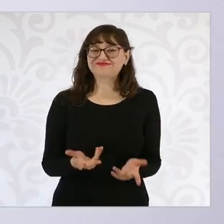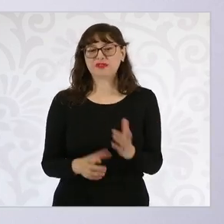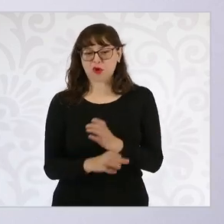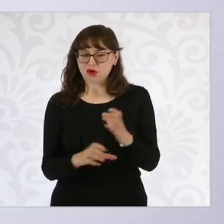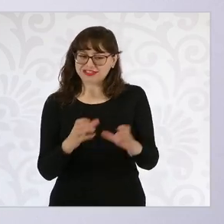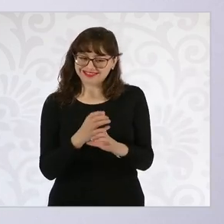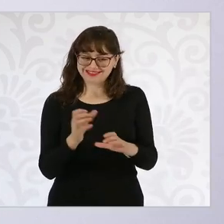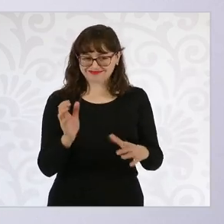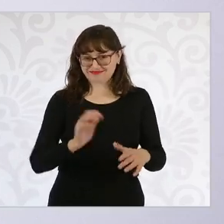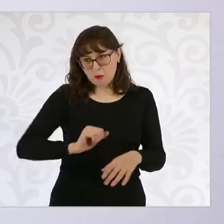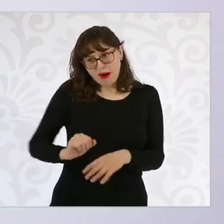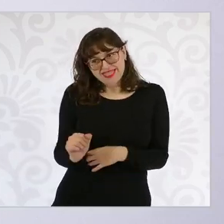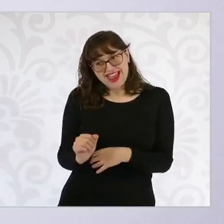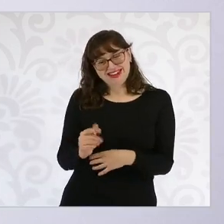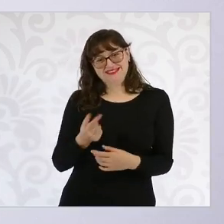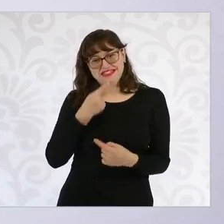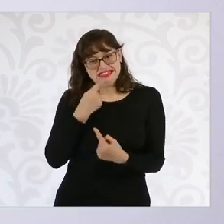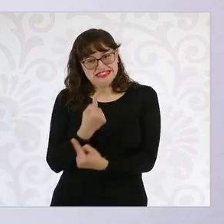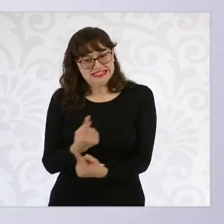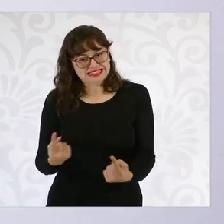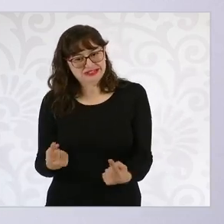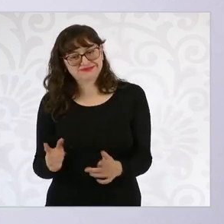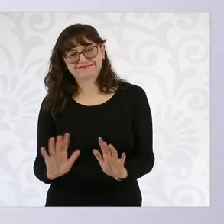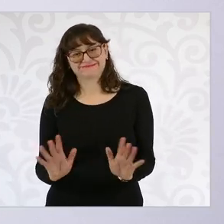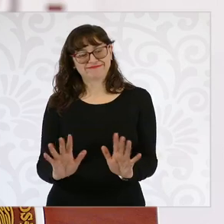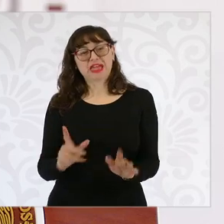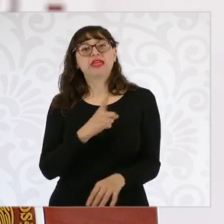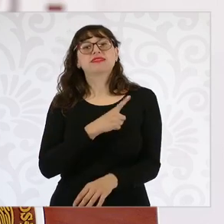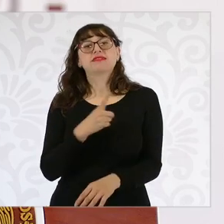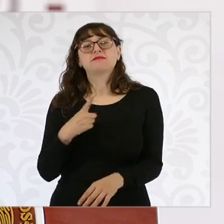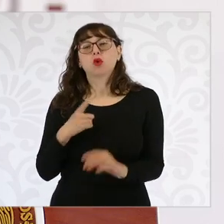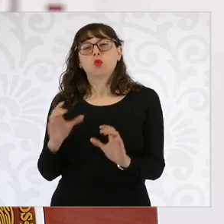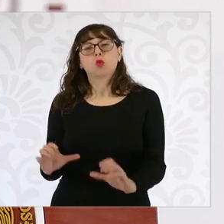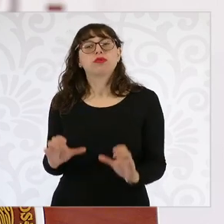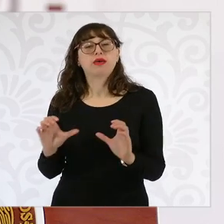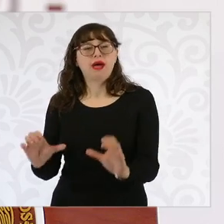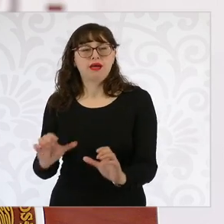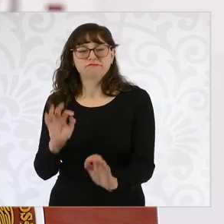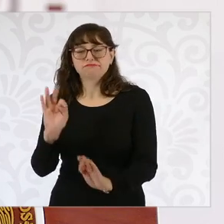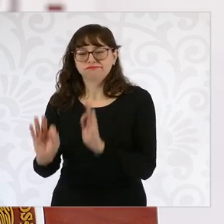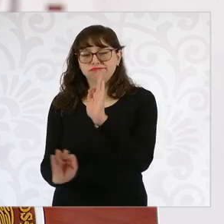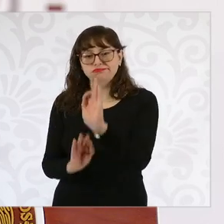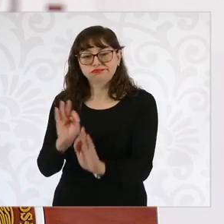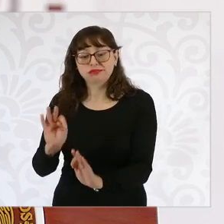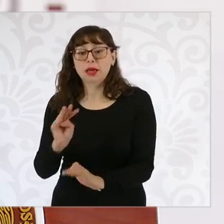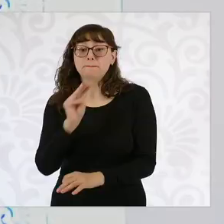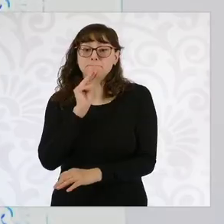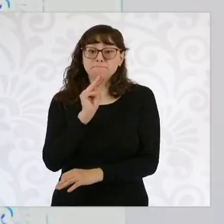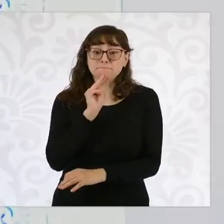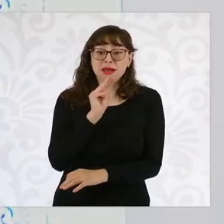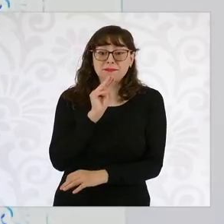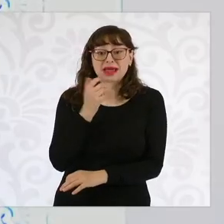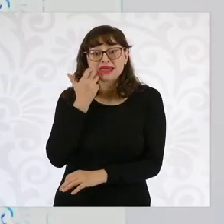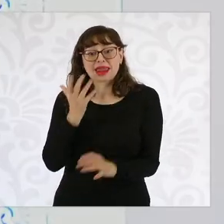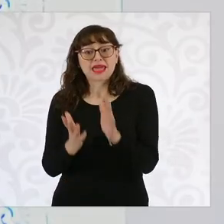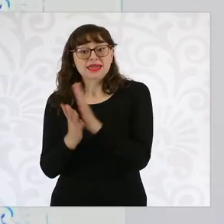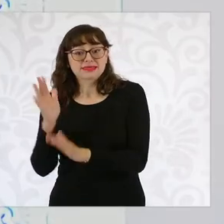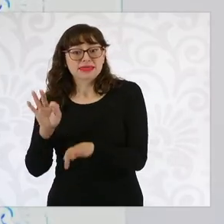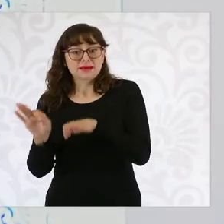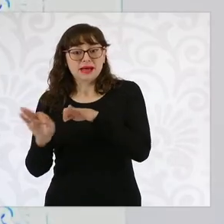solamente de cuidados, que ayuden a la madre a que pueda salir a trabajar, si es el caso, si es que así lo desean,